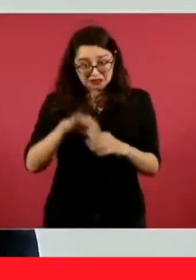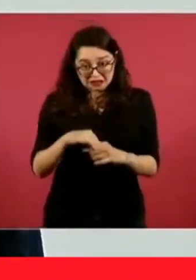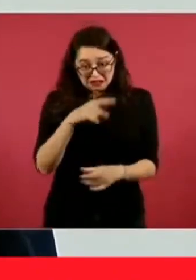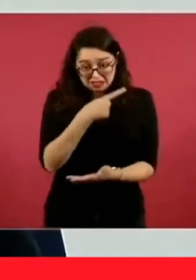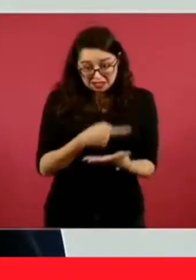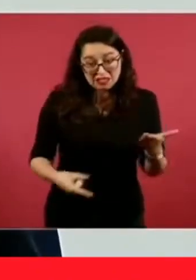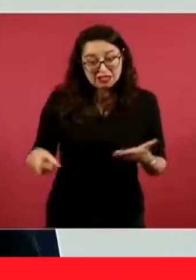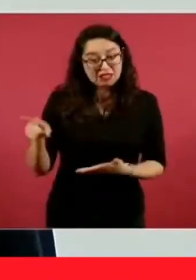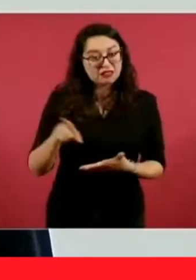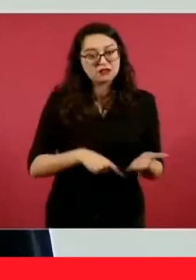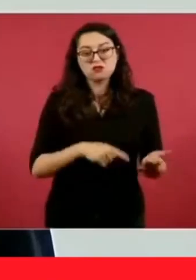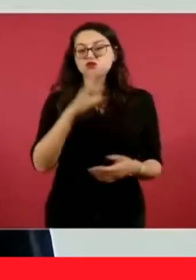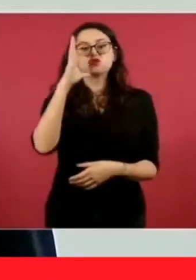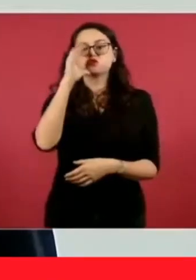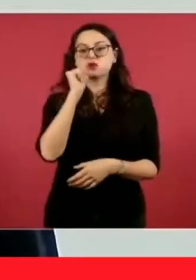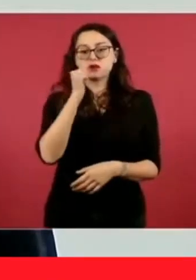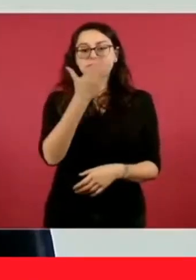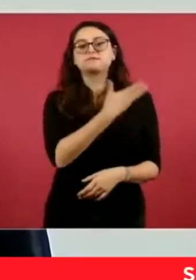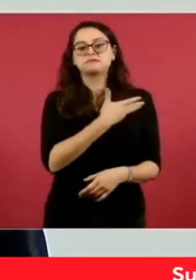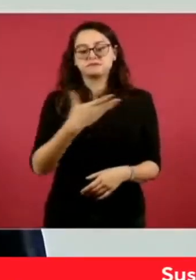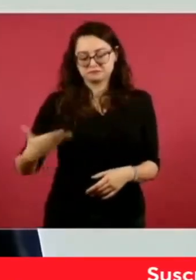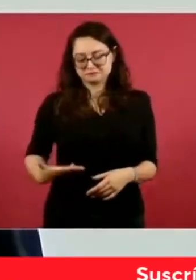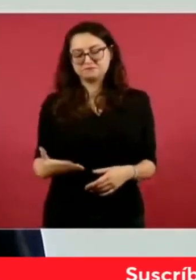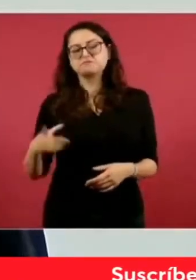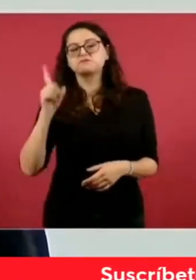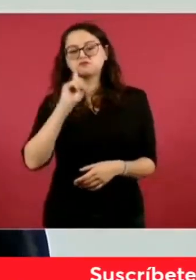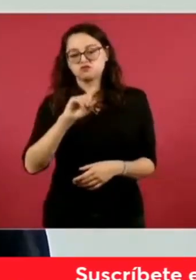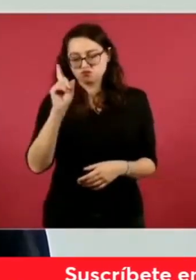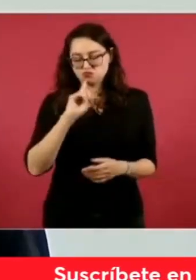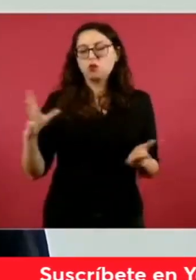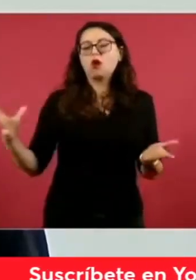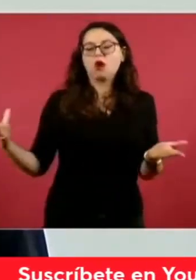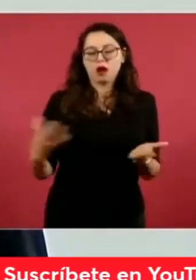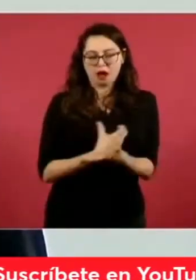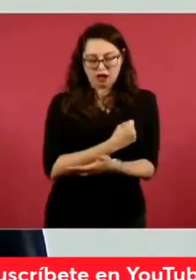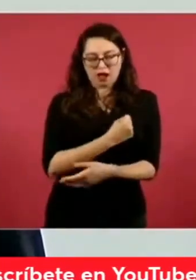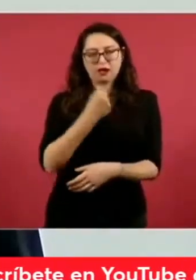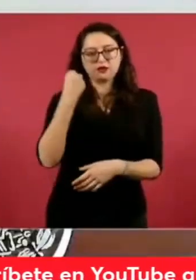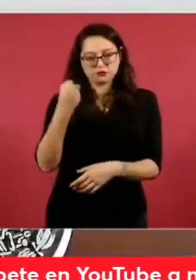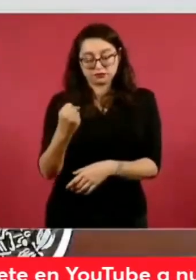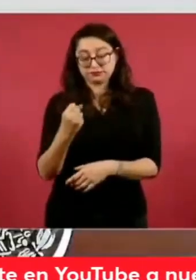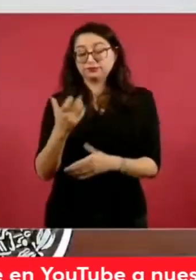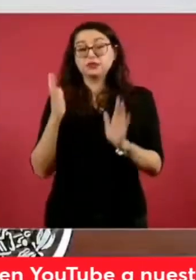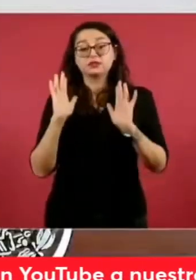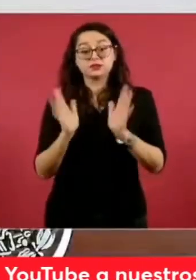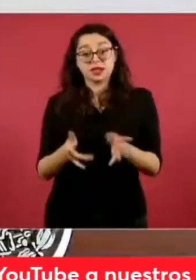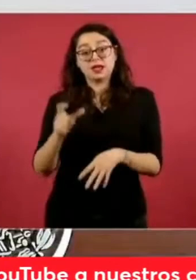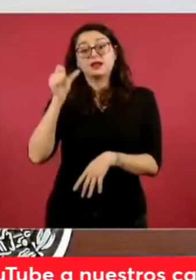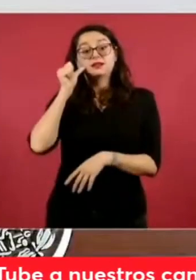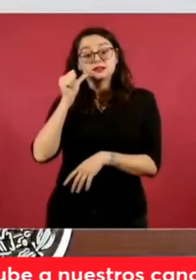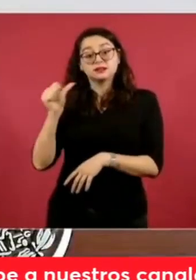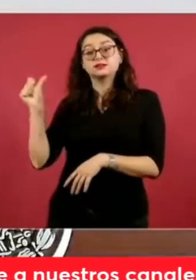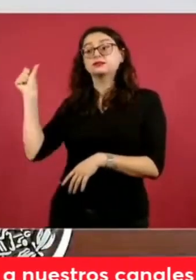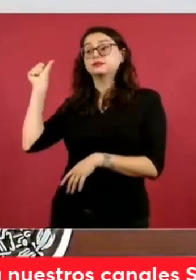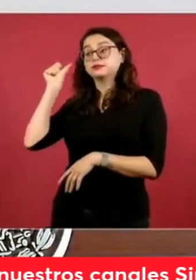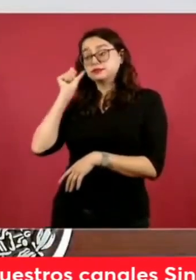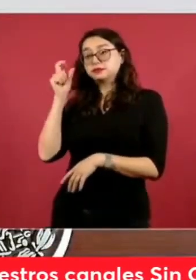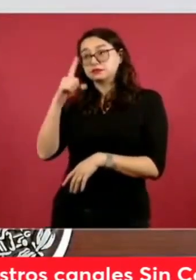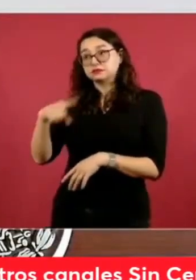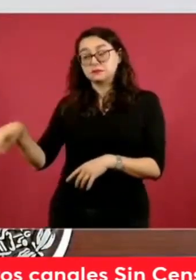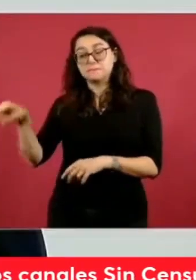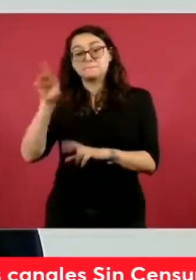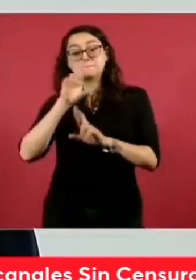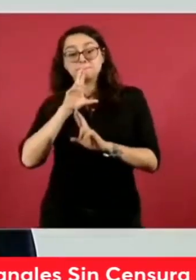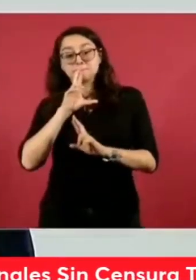Así que, una vez que concluyó la sesión del día de ayer, donde se declara la validez de la elección,